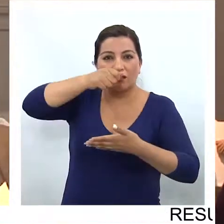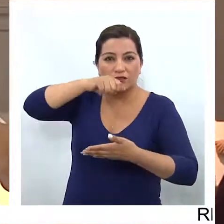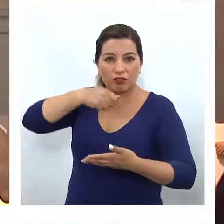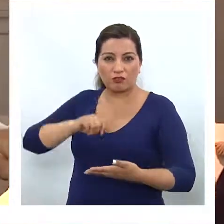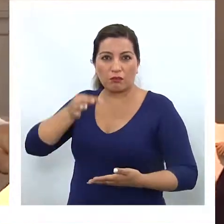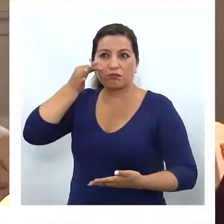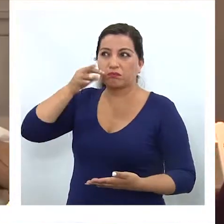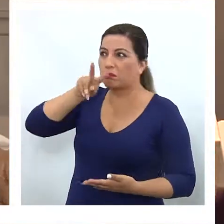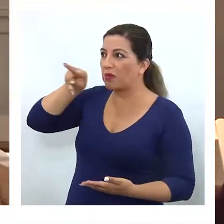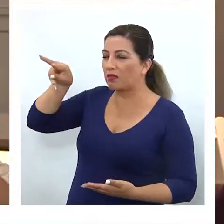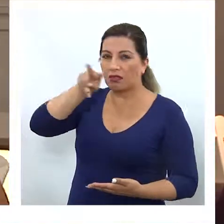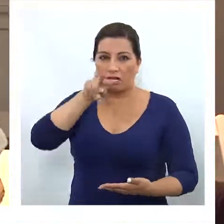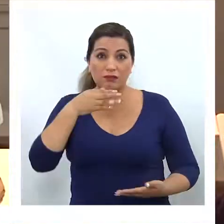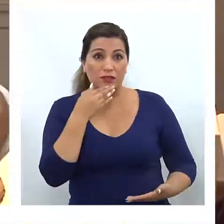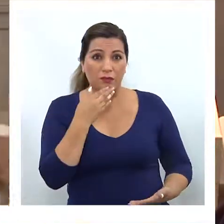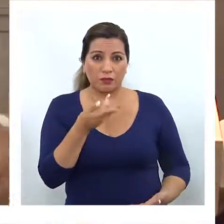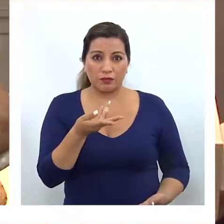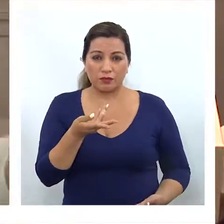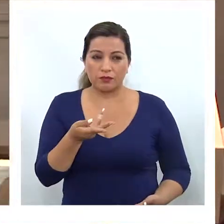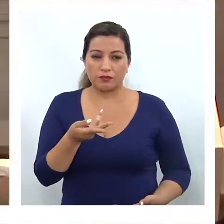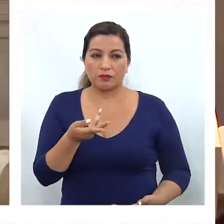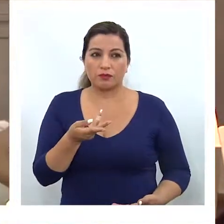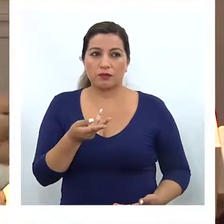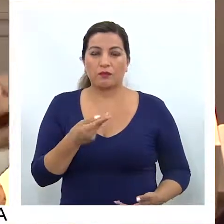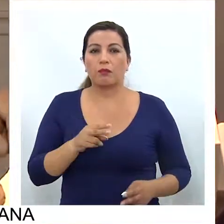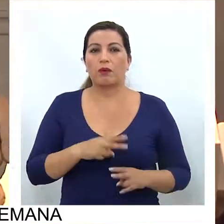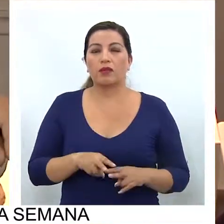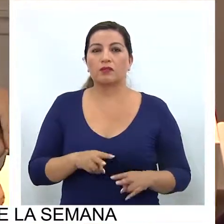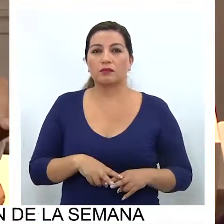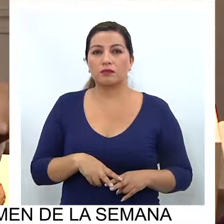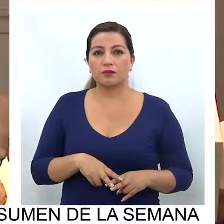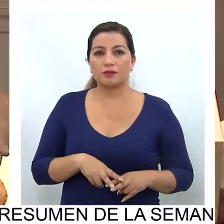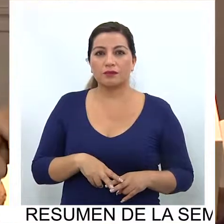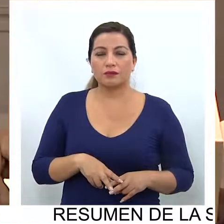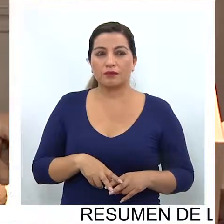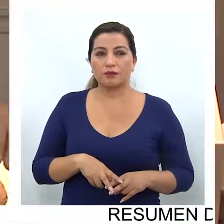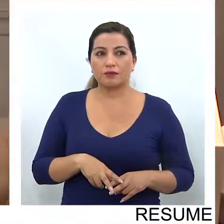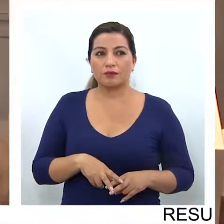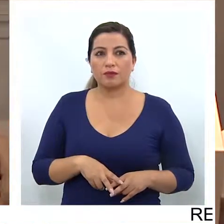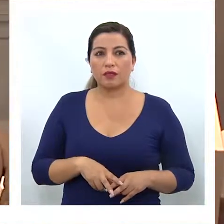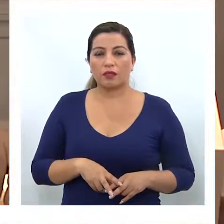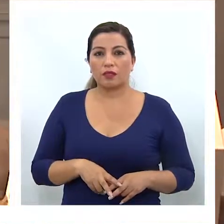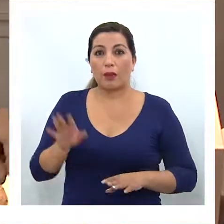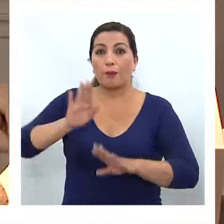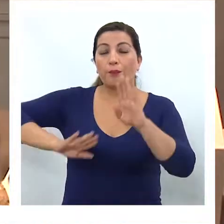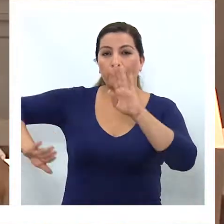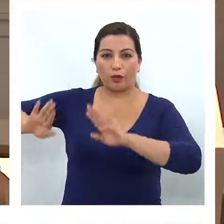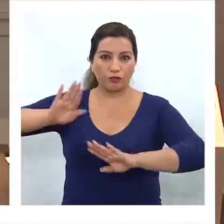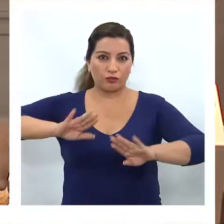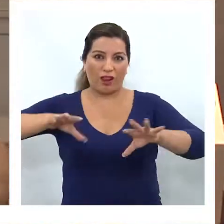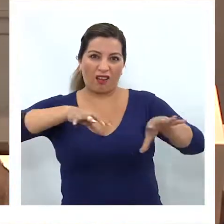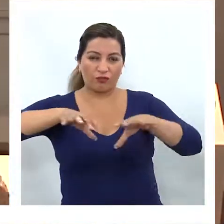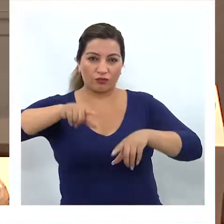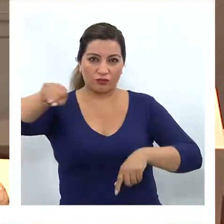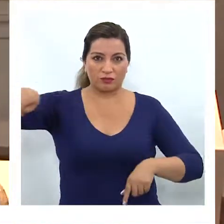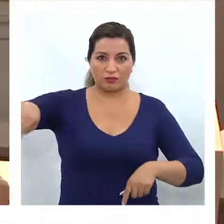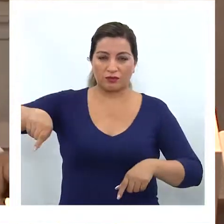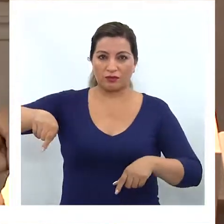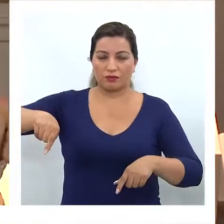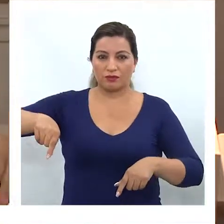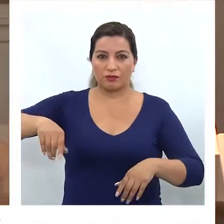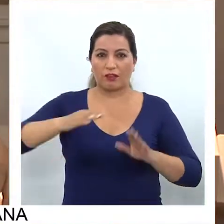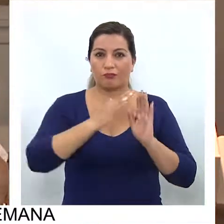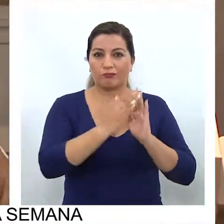en la primera etapa que es de diagnóstico, pero también estamos con la aplicación de medidas de resguardo y de protección